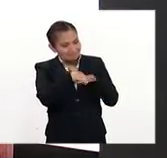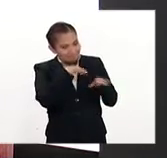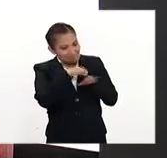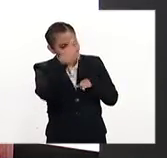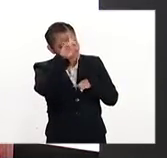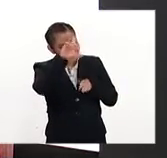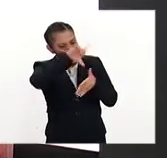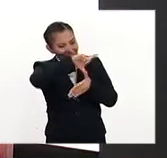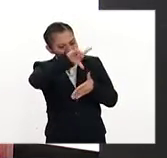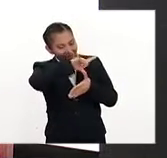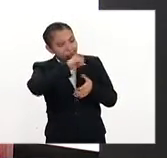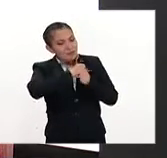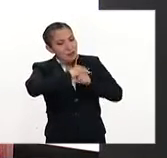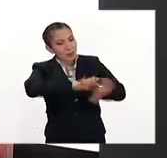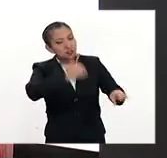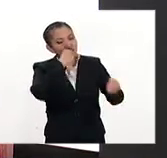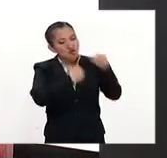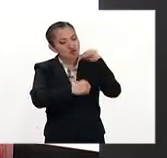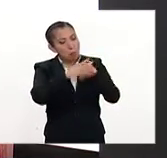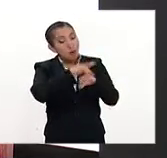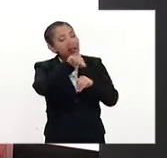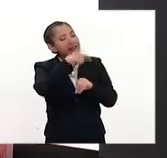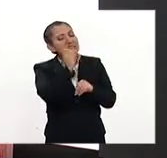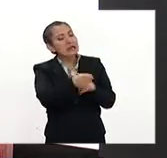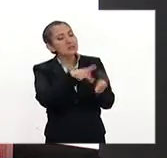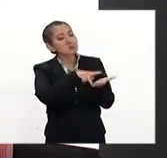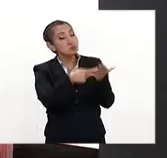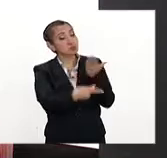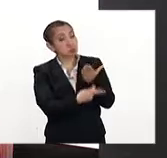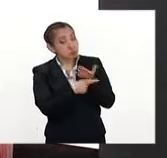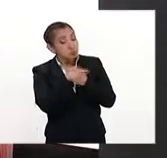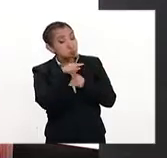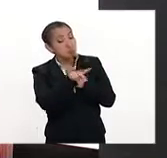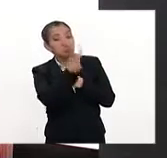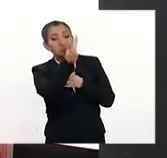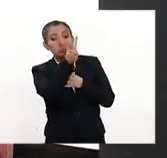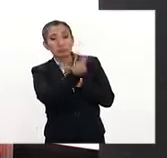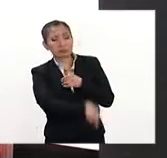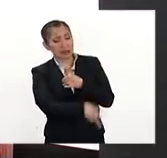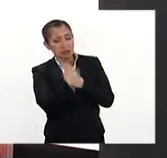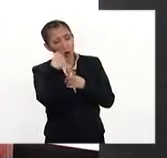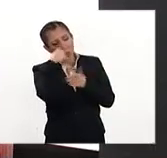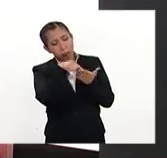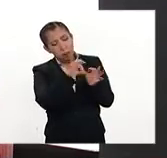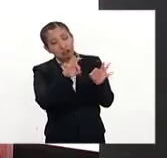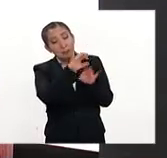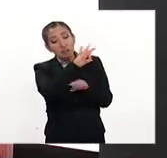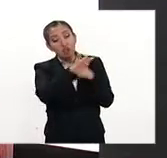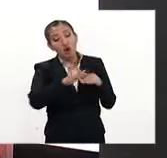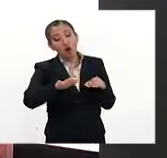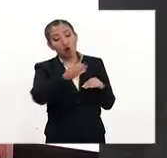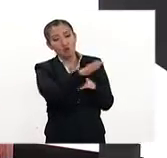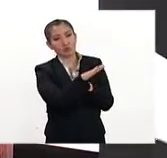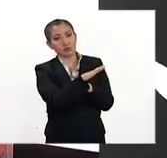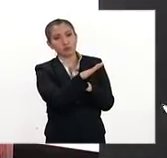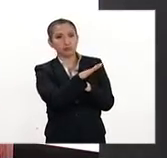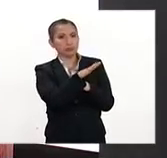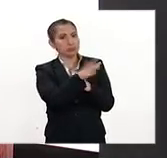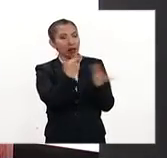en el Consejo Latinoamericano de Información Alimentaria, porque es un proyecto que realmente creo que es importante para todos, además de